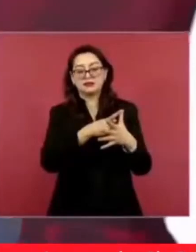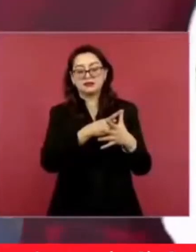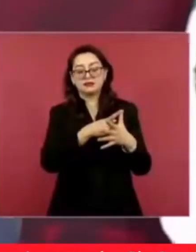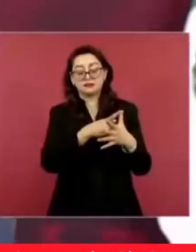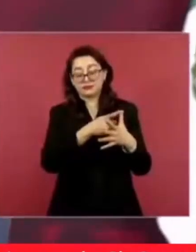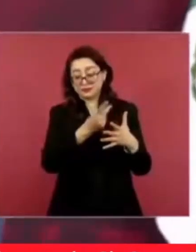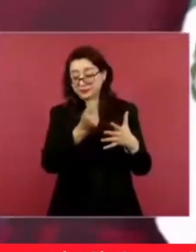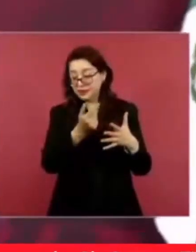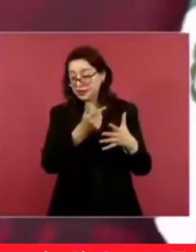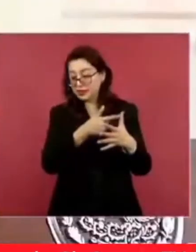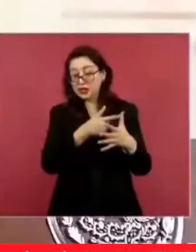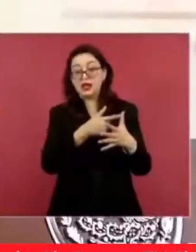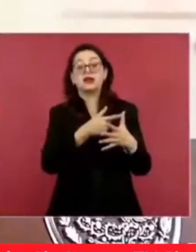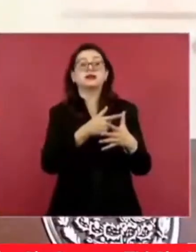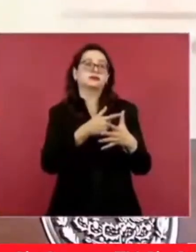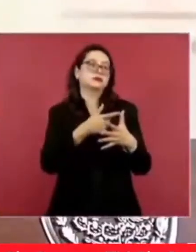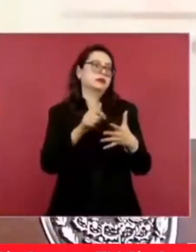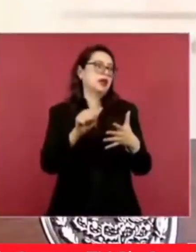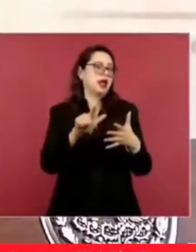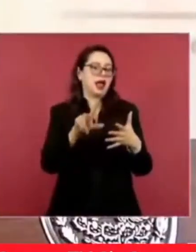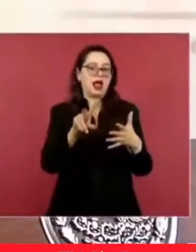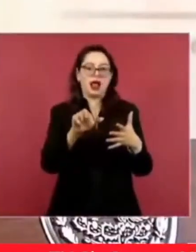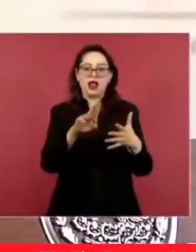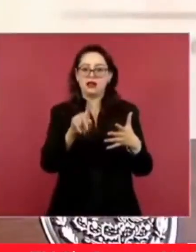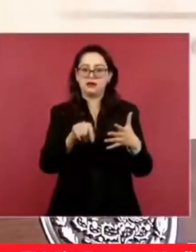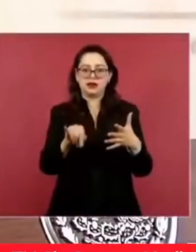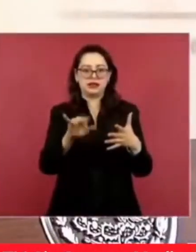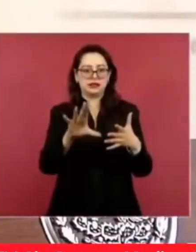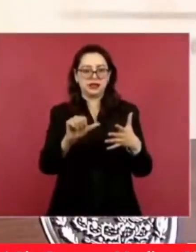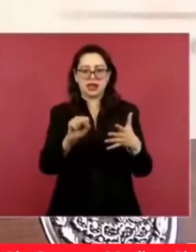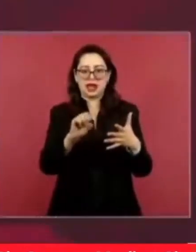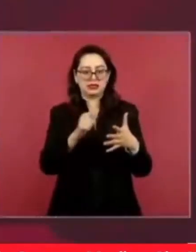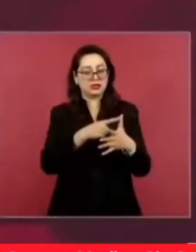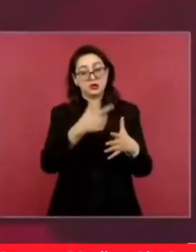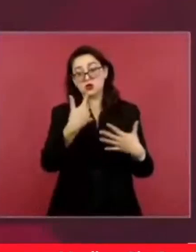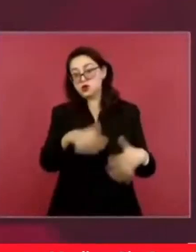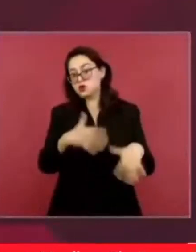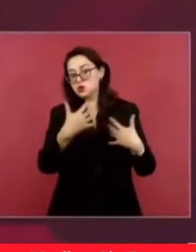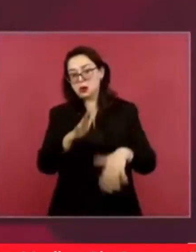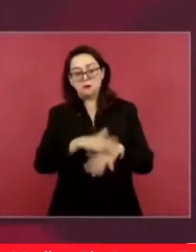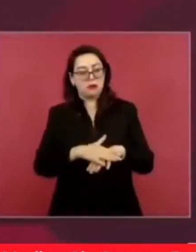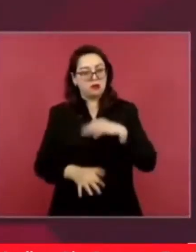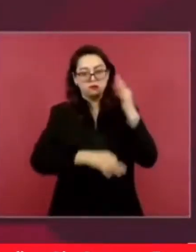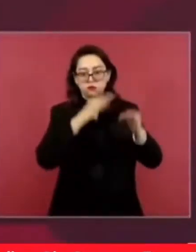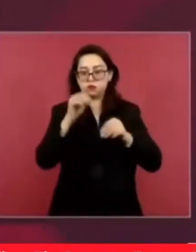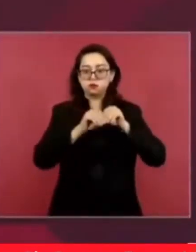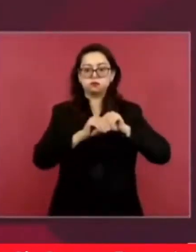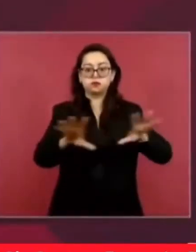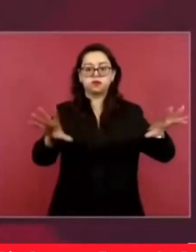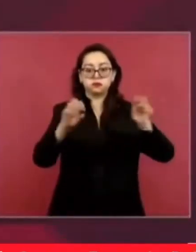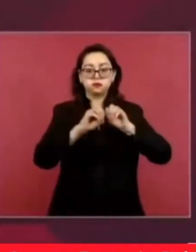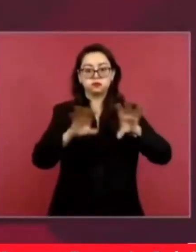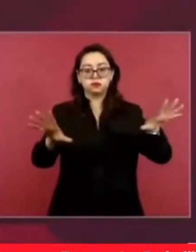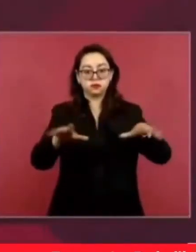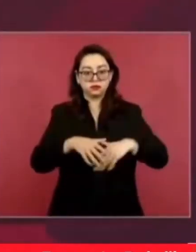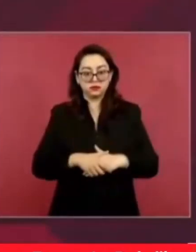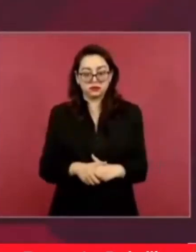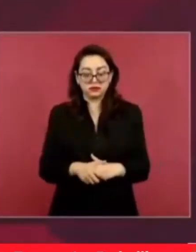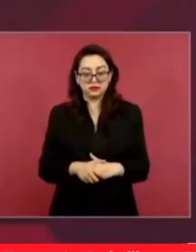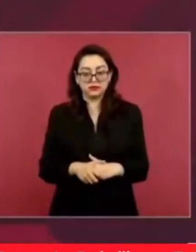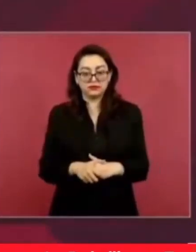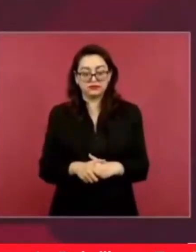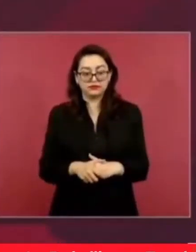Álvarez y Casas, está en todo. Este,